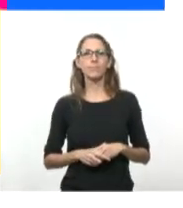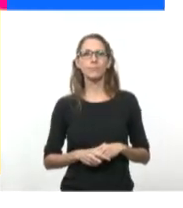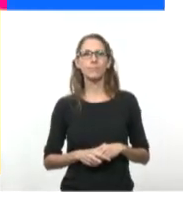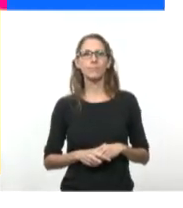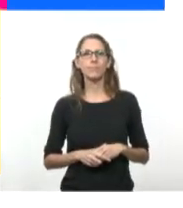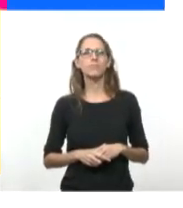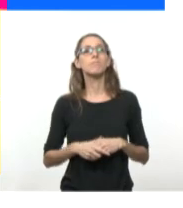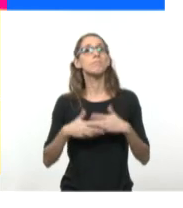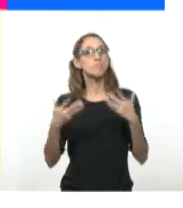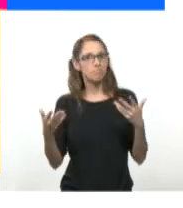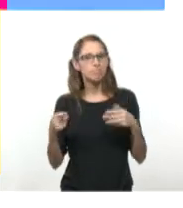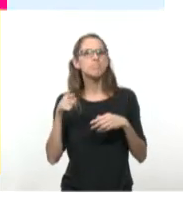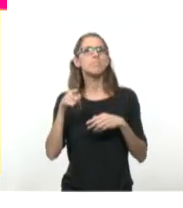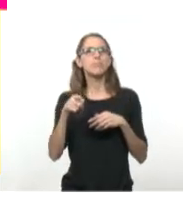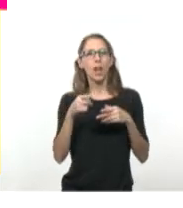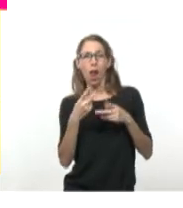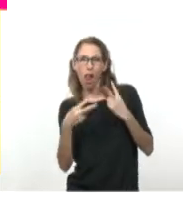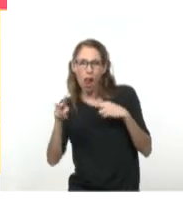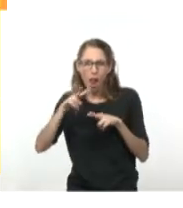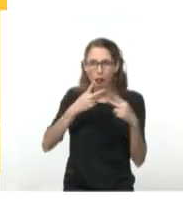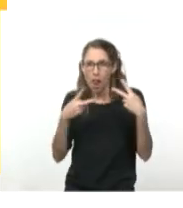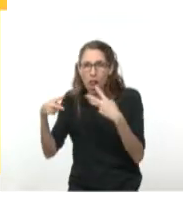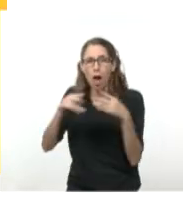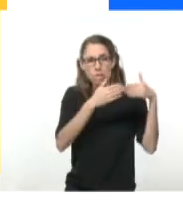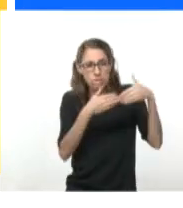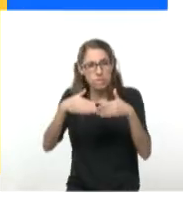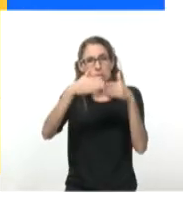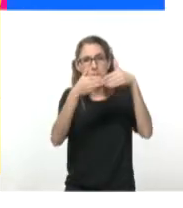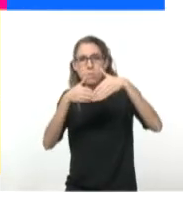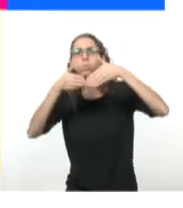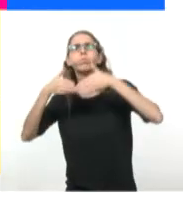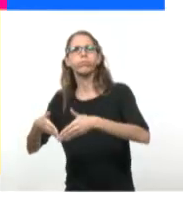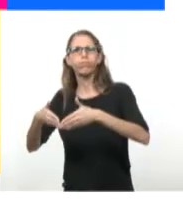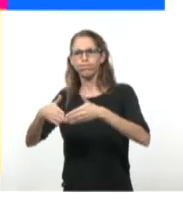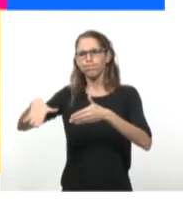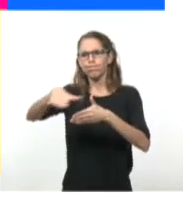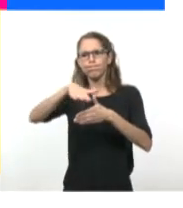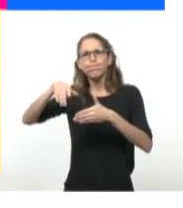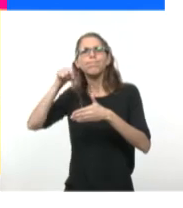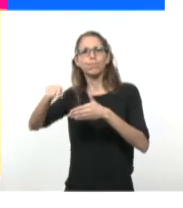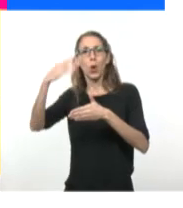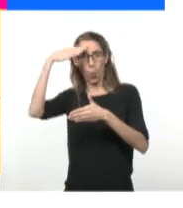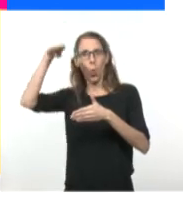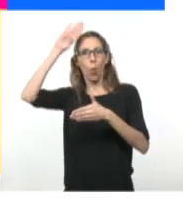Luego de una azarosa travesía, la embarcación encalló en las costas orientales de Cuba.